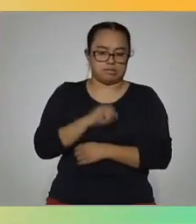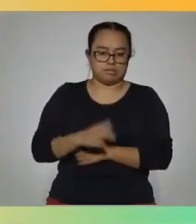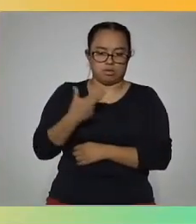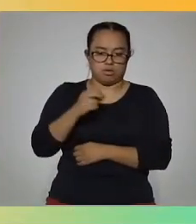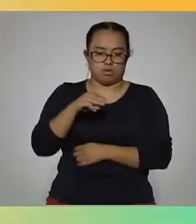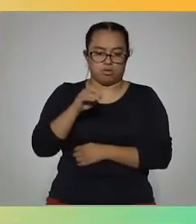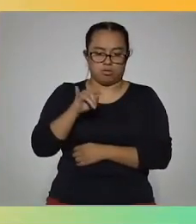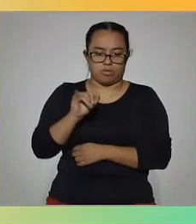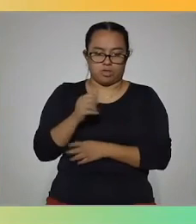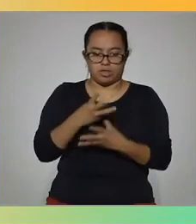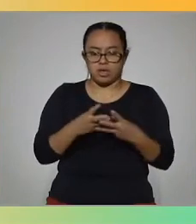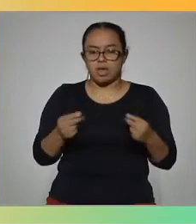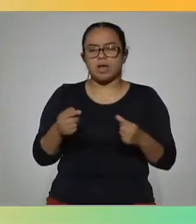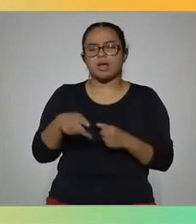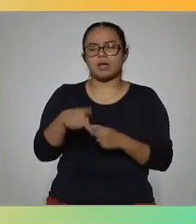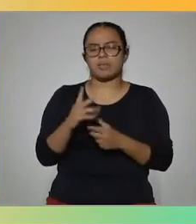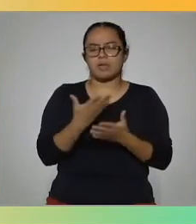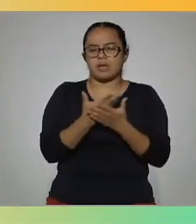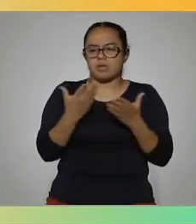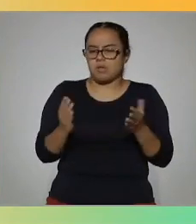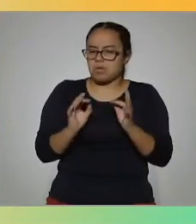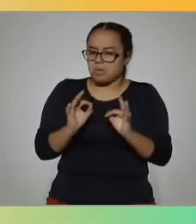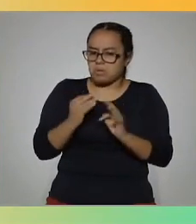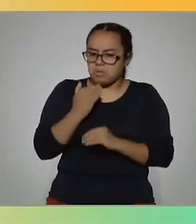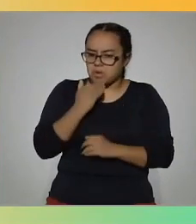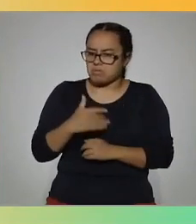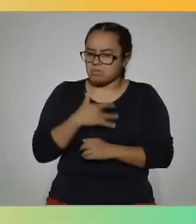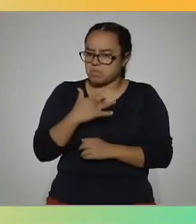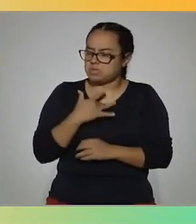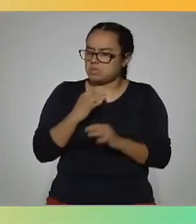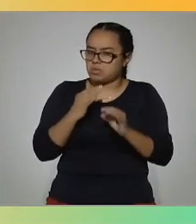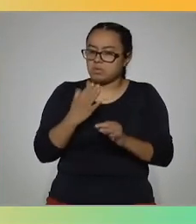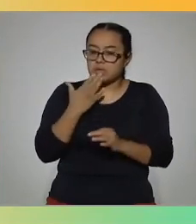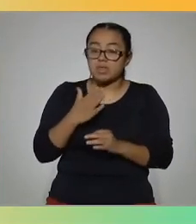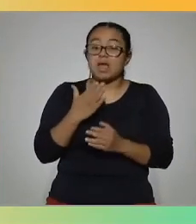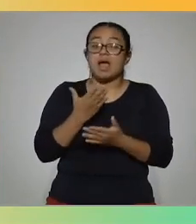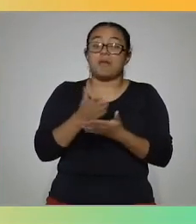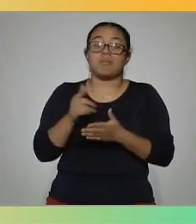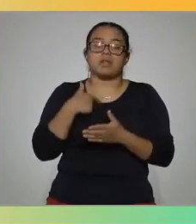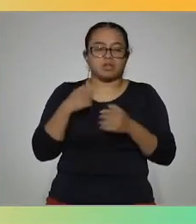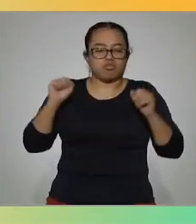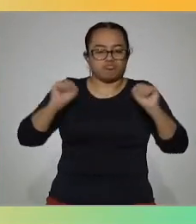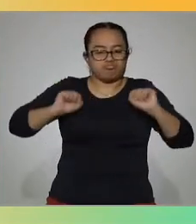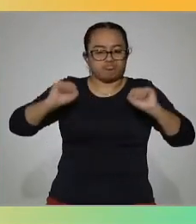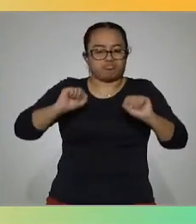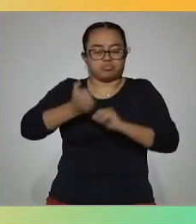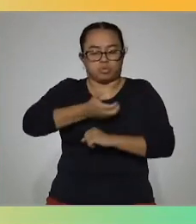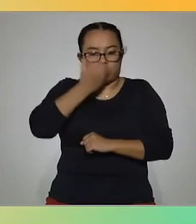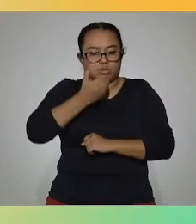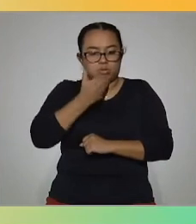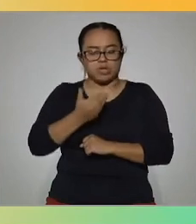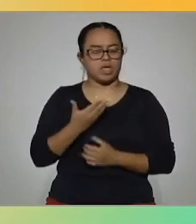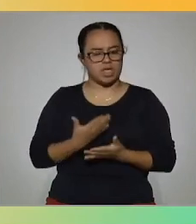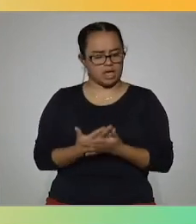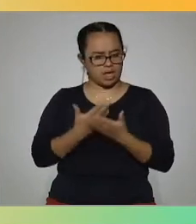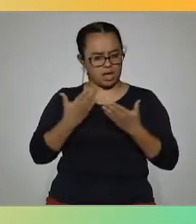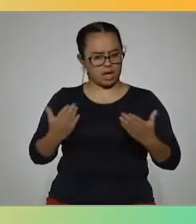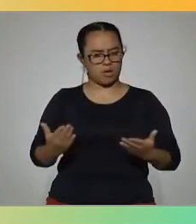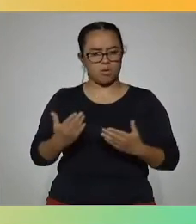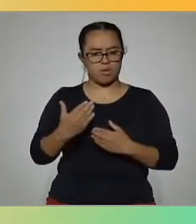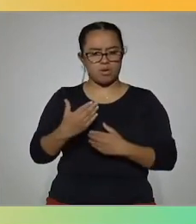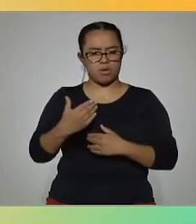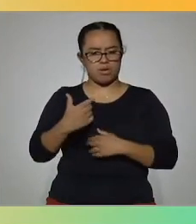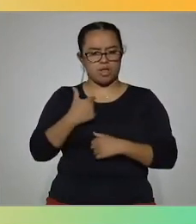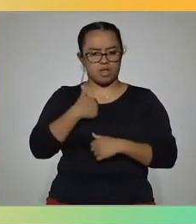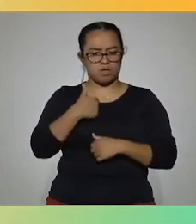Y sí, actualmente ya estoy súper bien, me siento bien. Y además yo corro mucho, así que pues he notado que mis tiempos